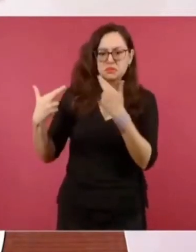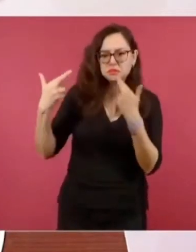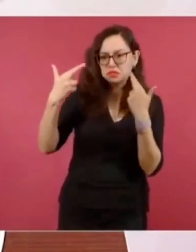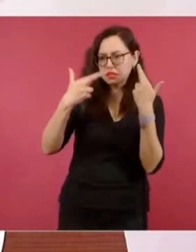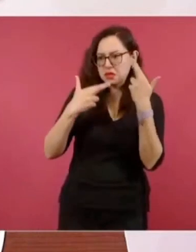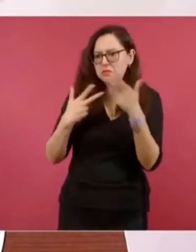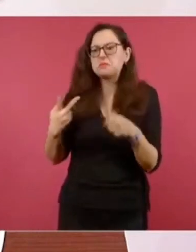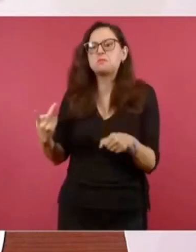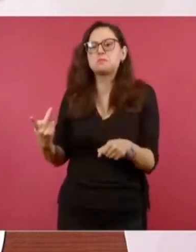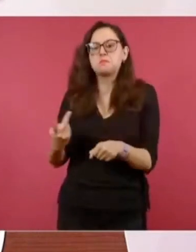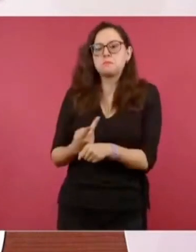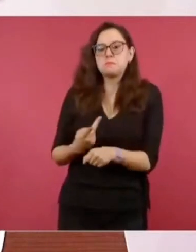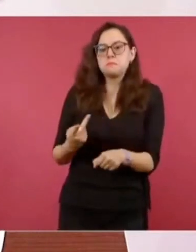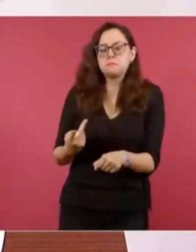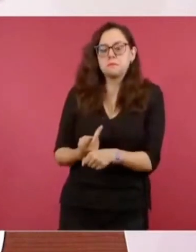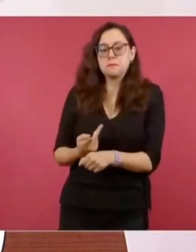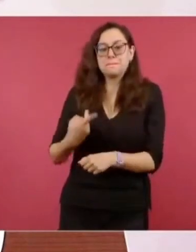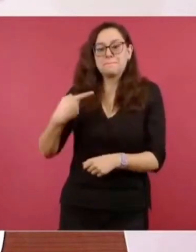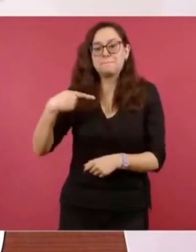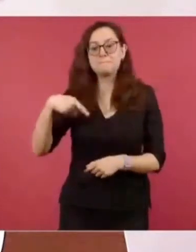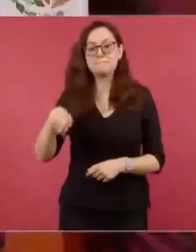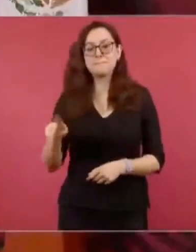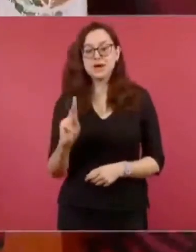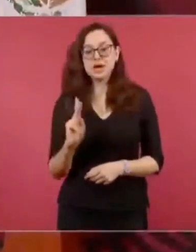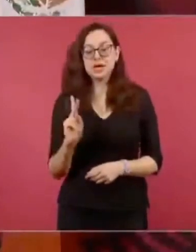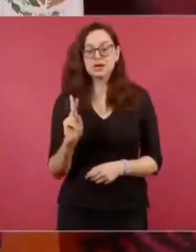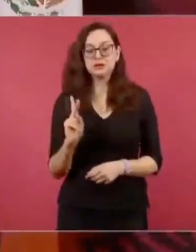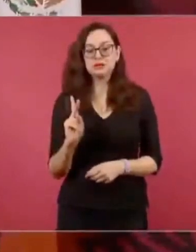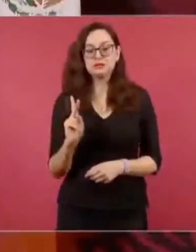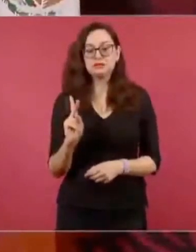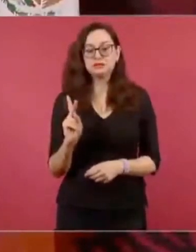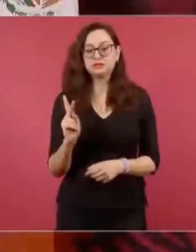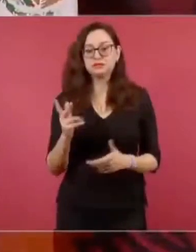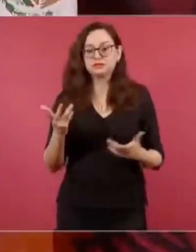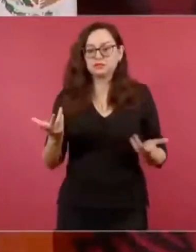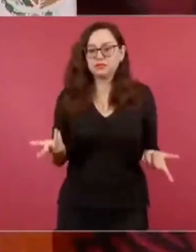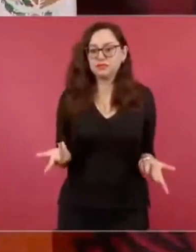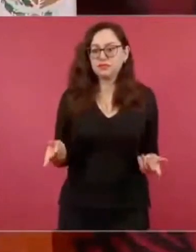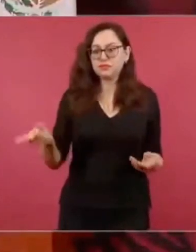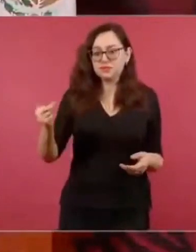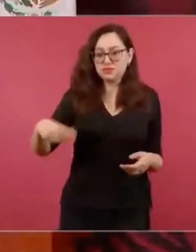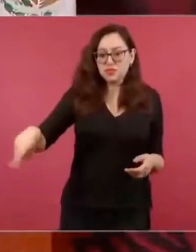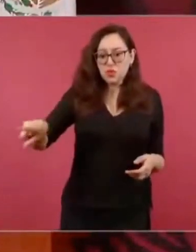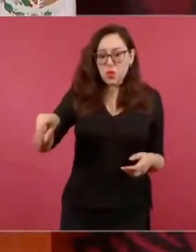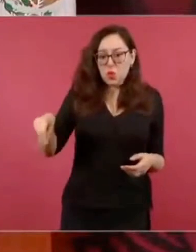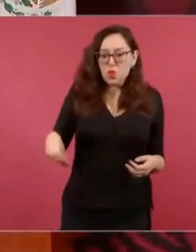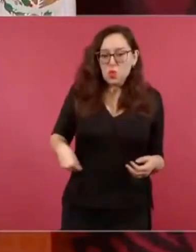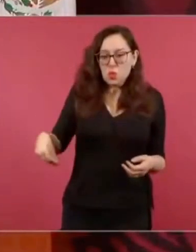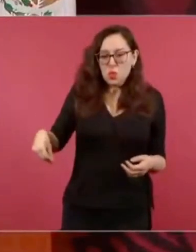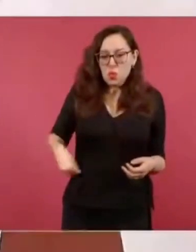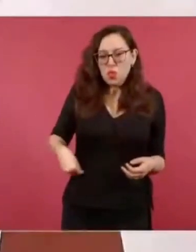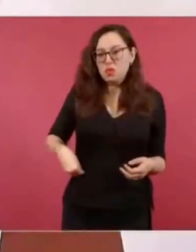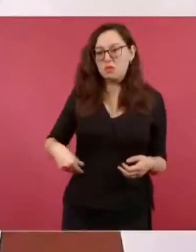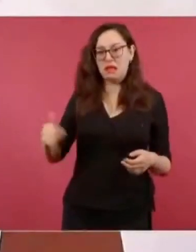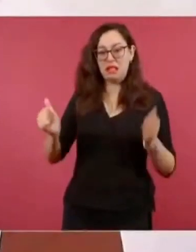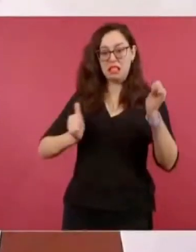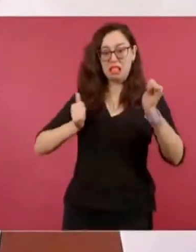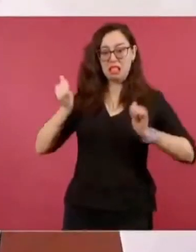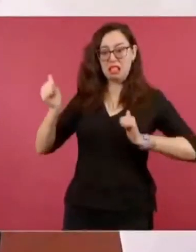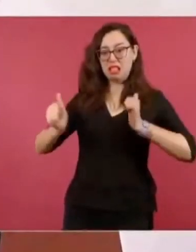más que estar hablando de eso en estos momentos hay que